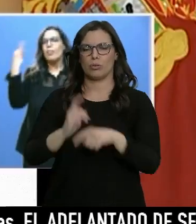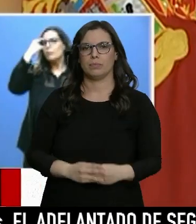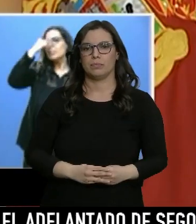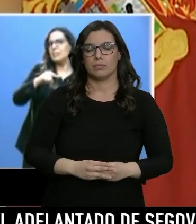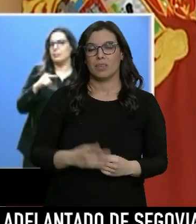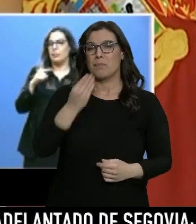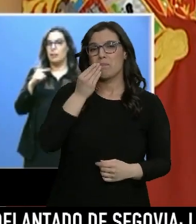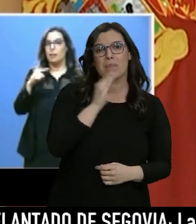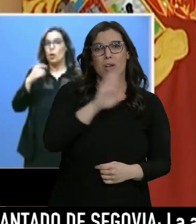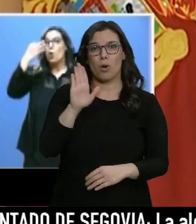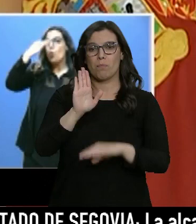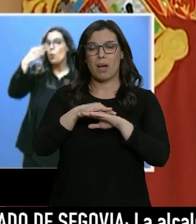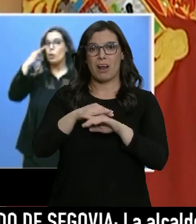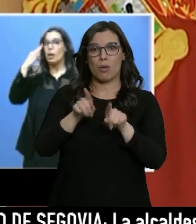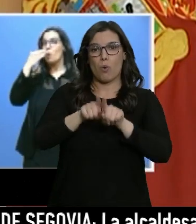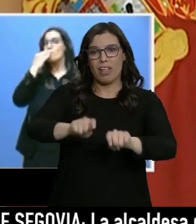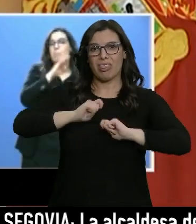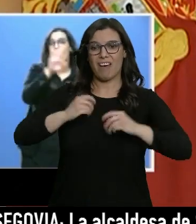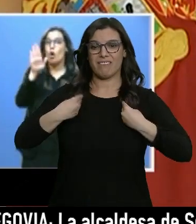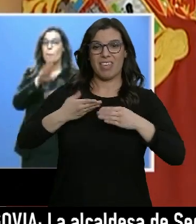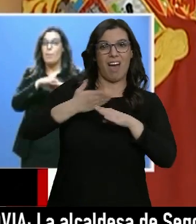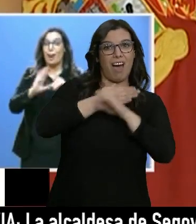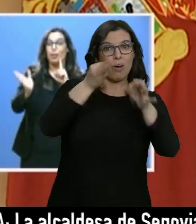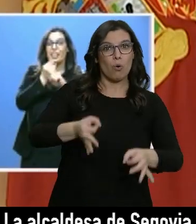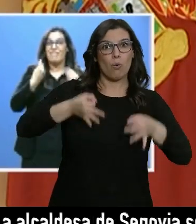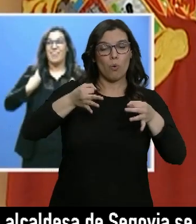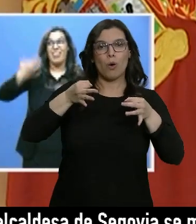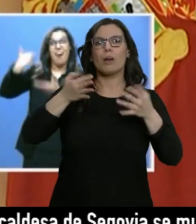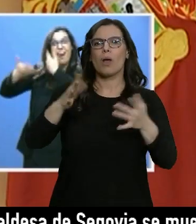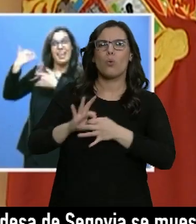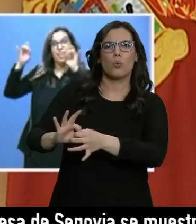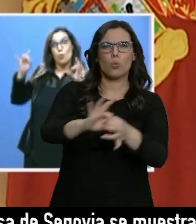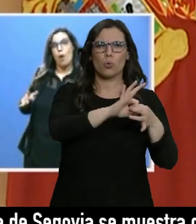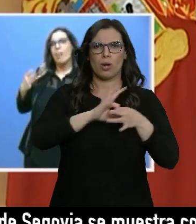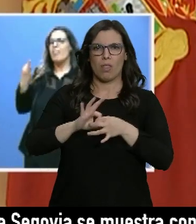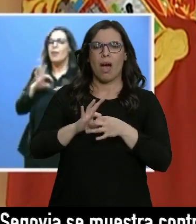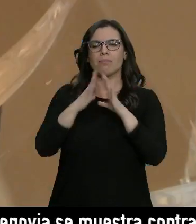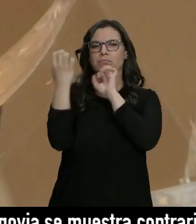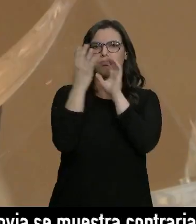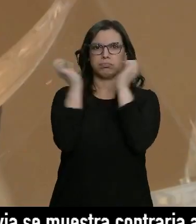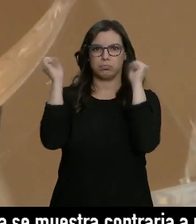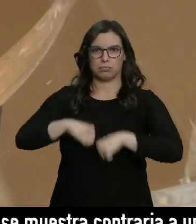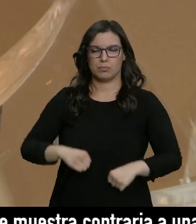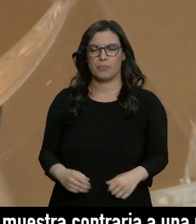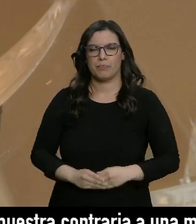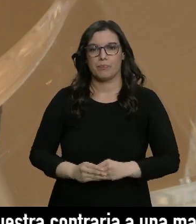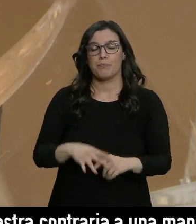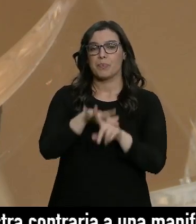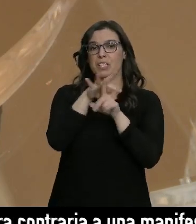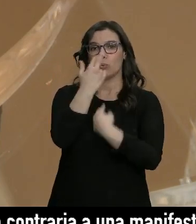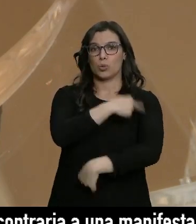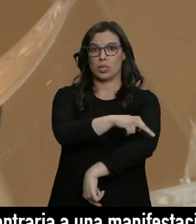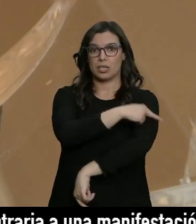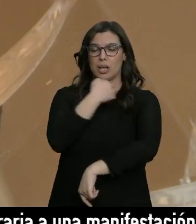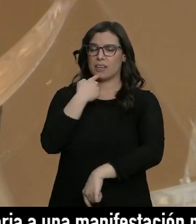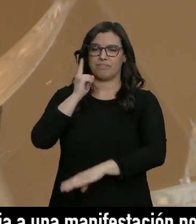medicina capaz de devolvernos nuestra vida de antes es la unidad y es el consenso. La situación sanitaria ha